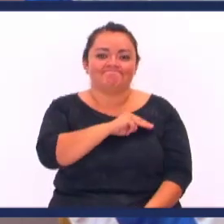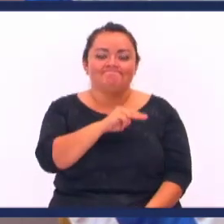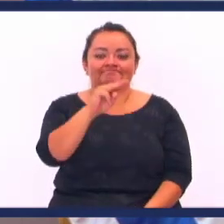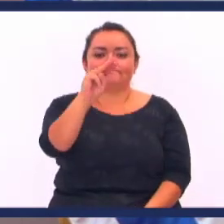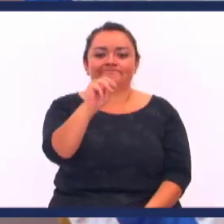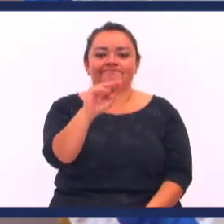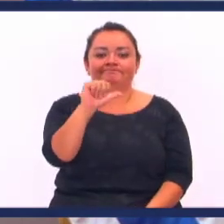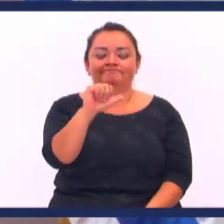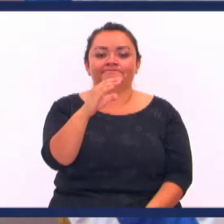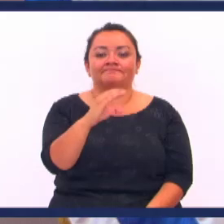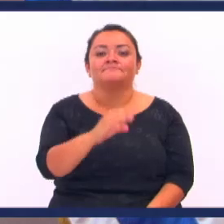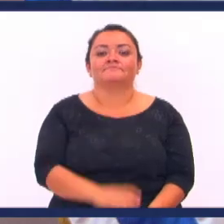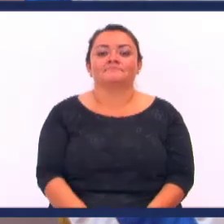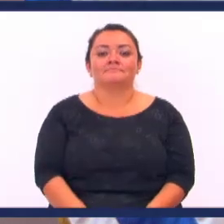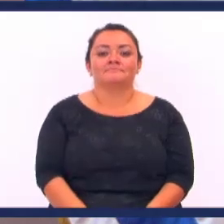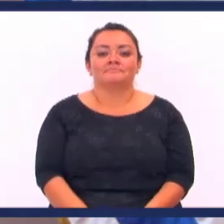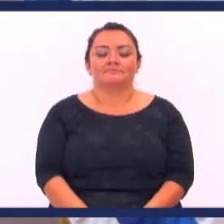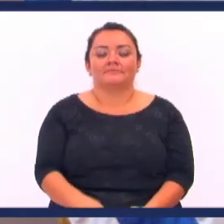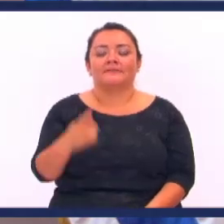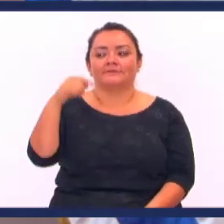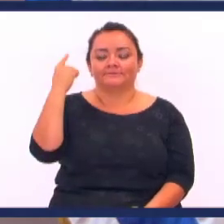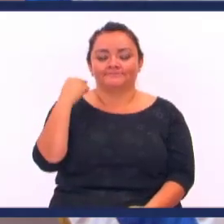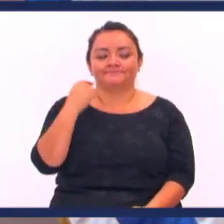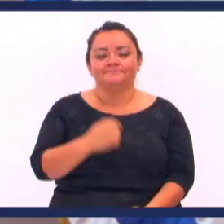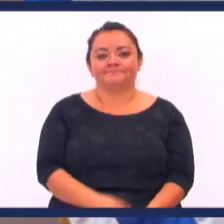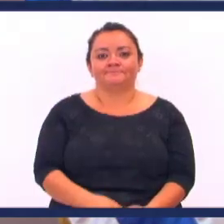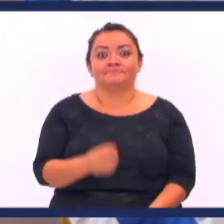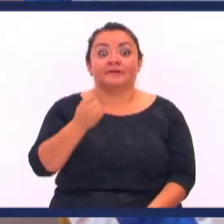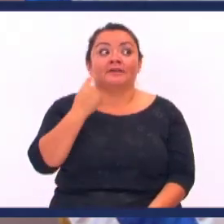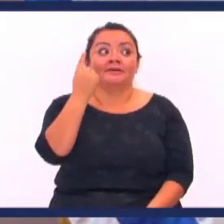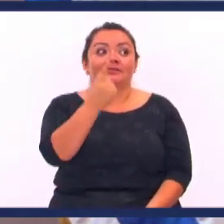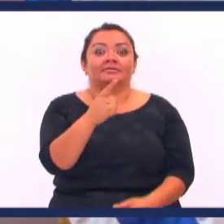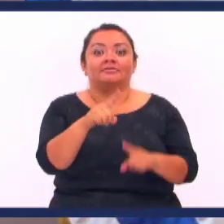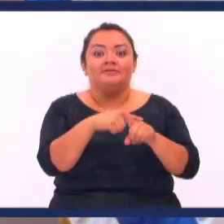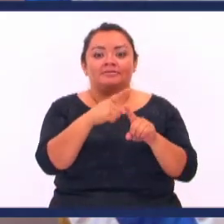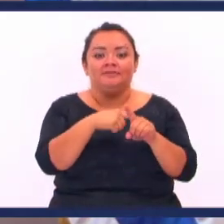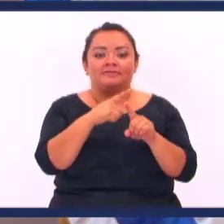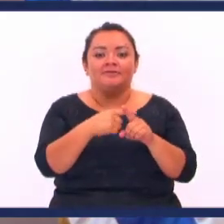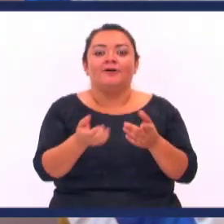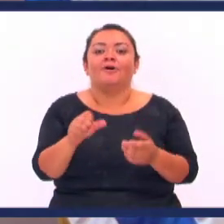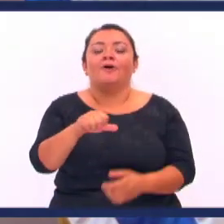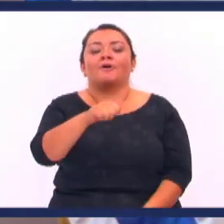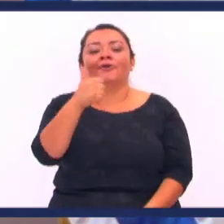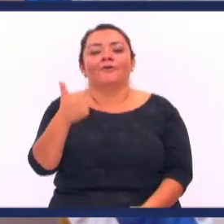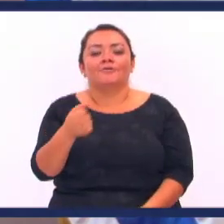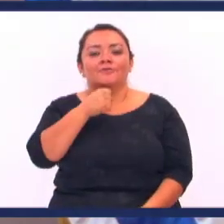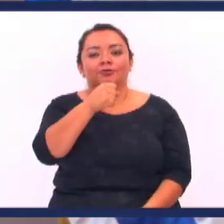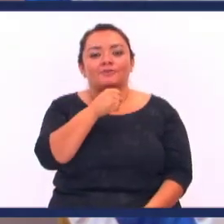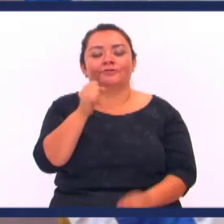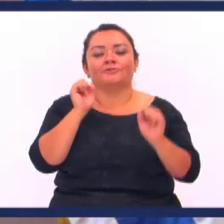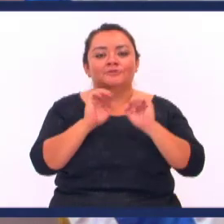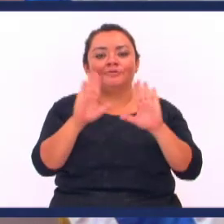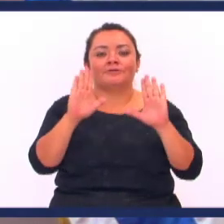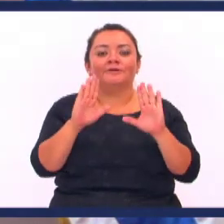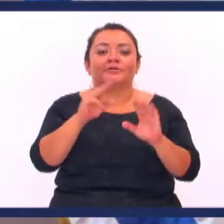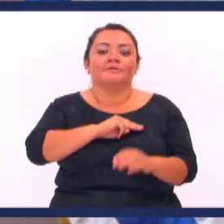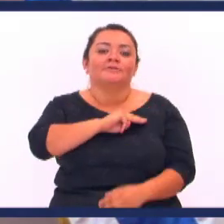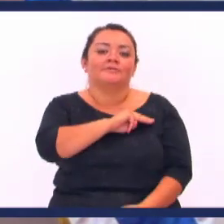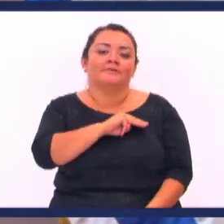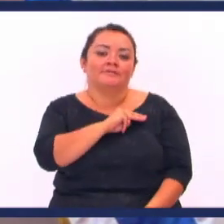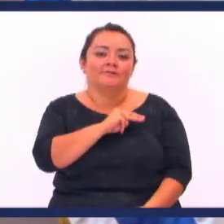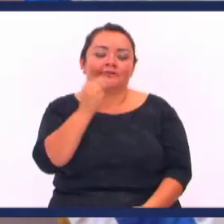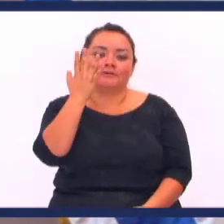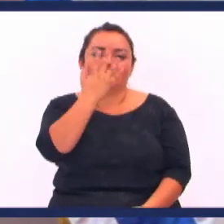MAC de el fin de semana O sea el día de ayer Y el próximo sábado tenemos otro concierto maravilloso Con un